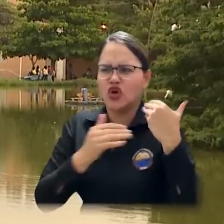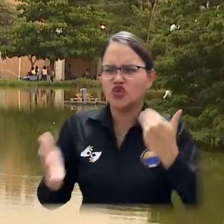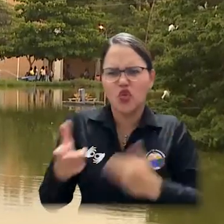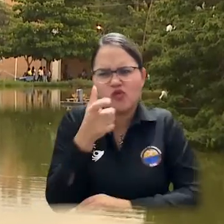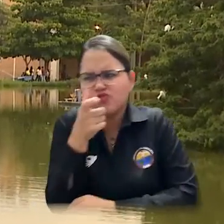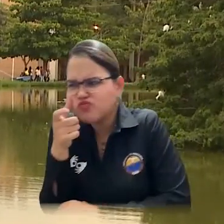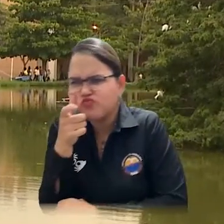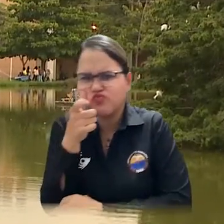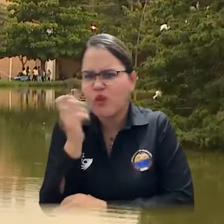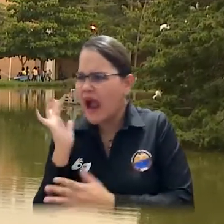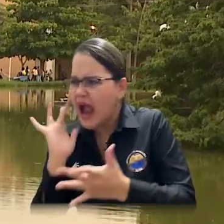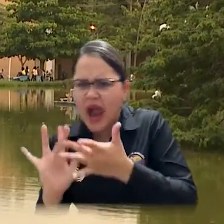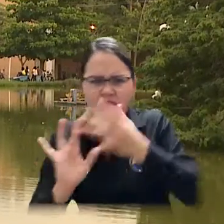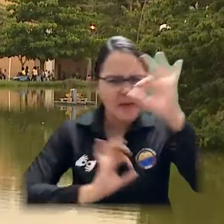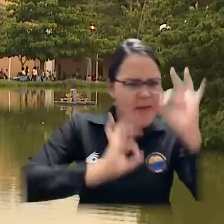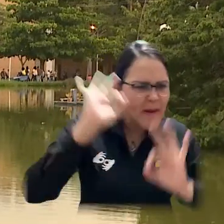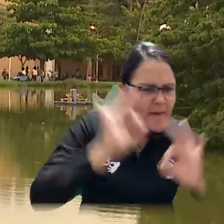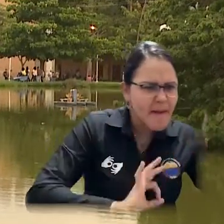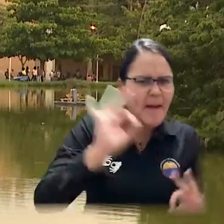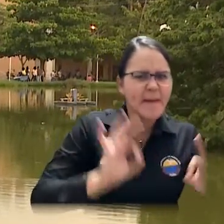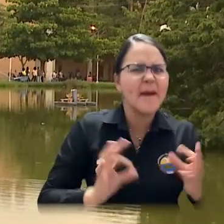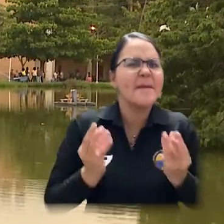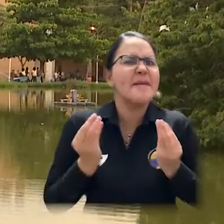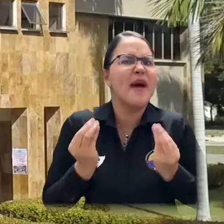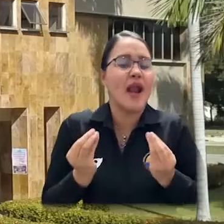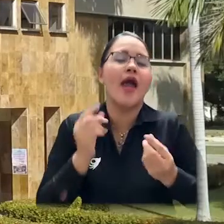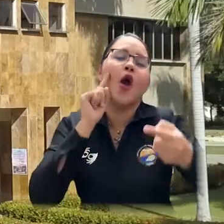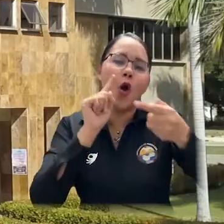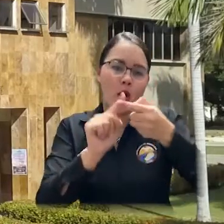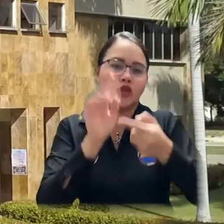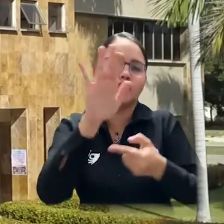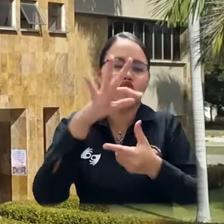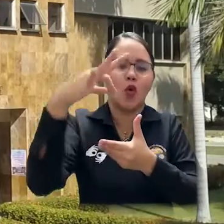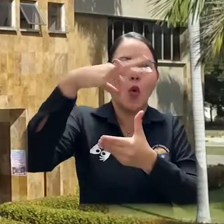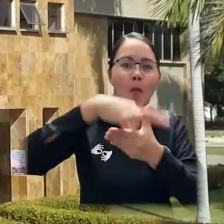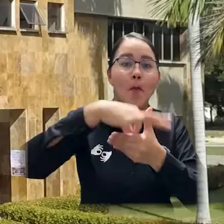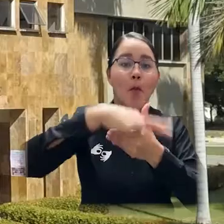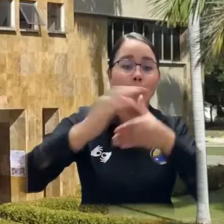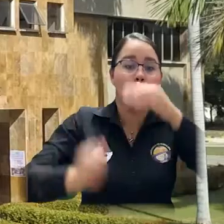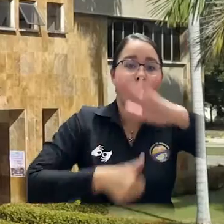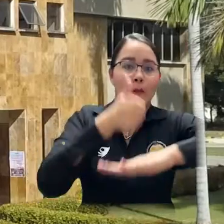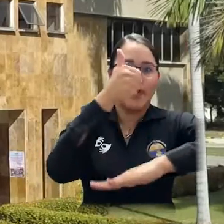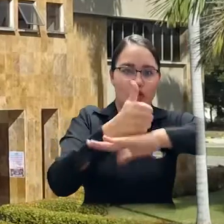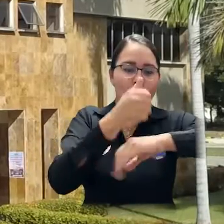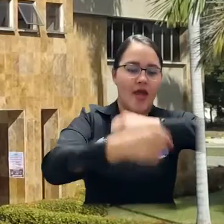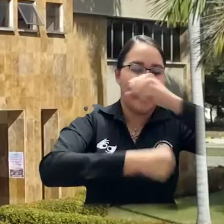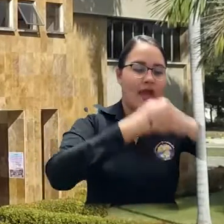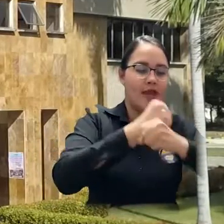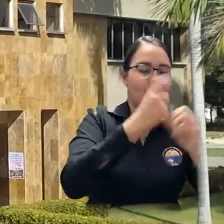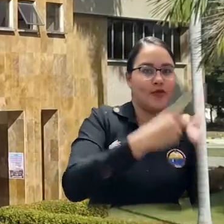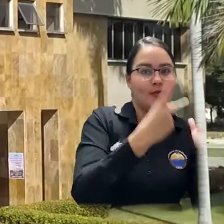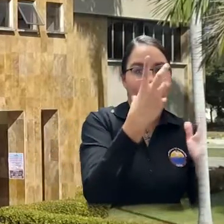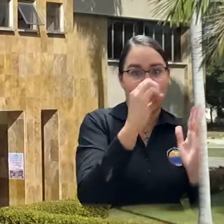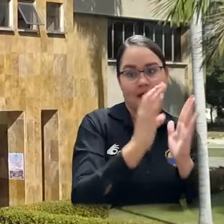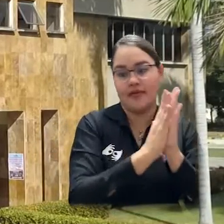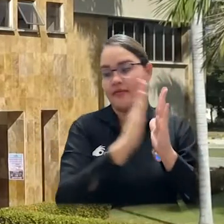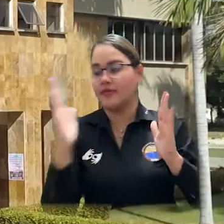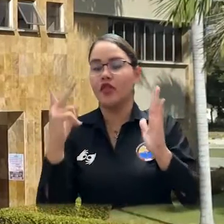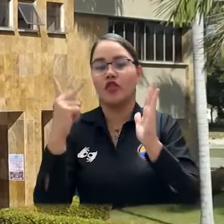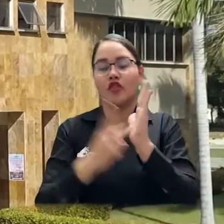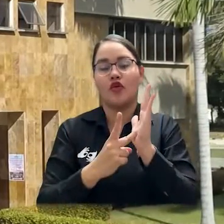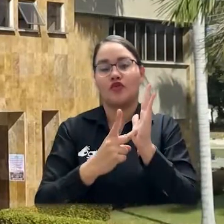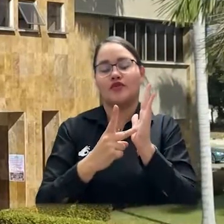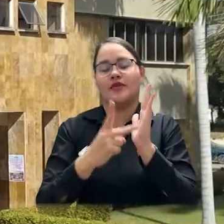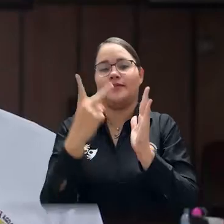para conformación de la terna para la designación del rector periodo 2020-2024 de esta Casa de Estudios